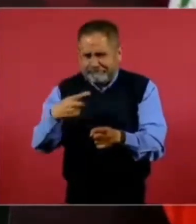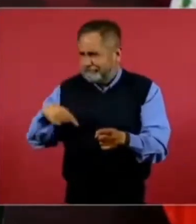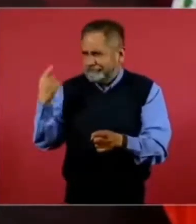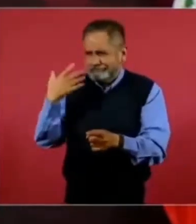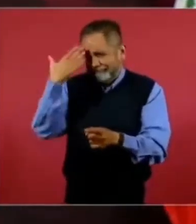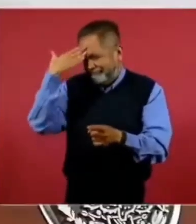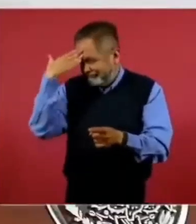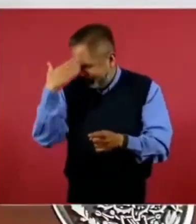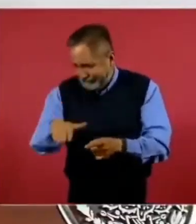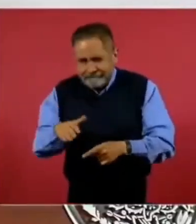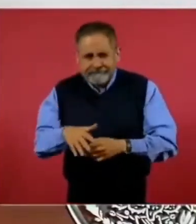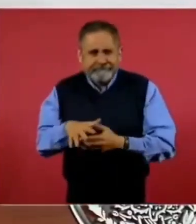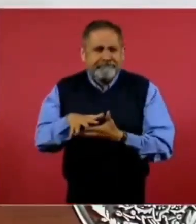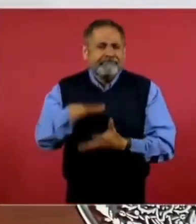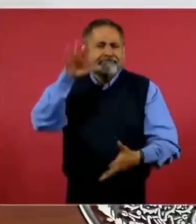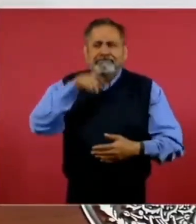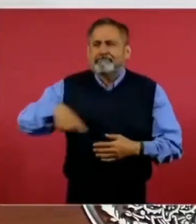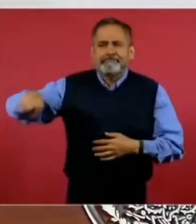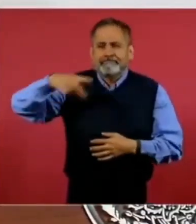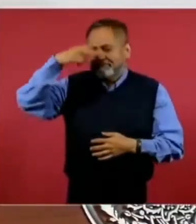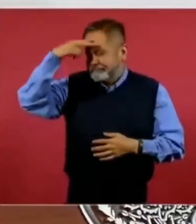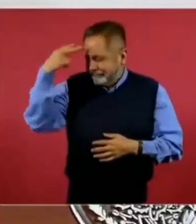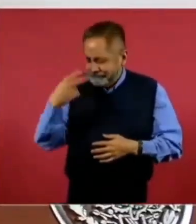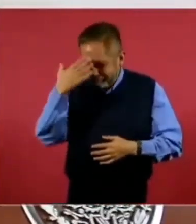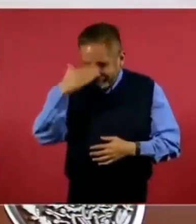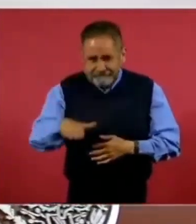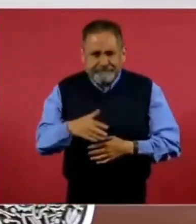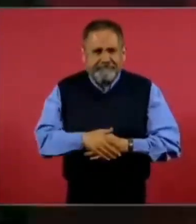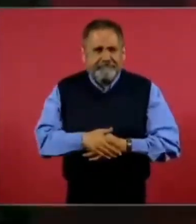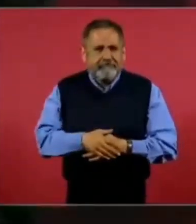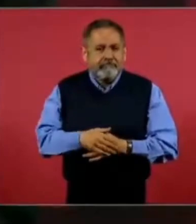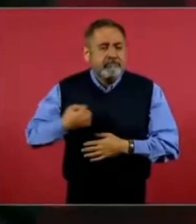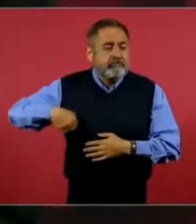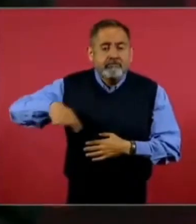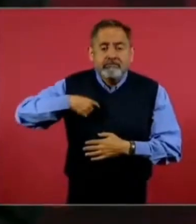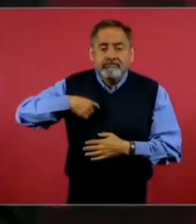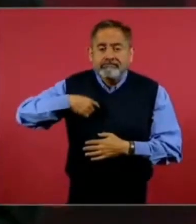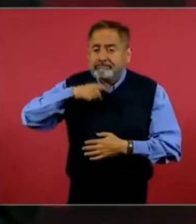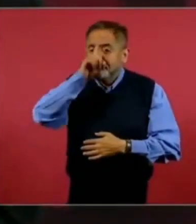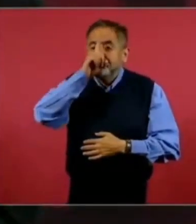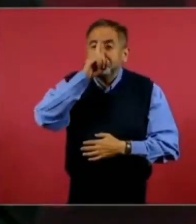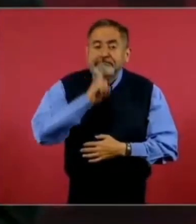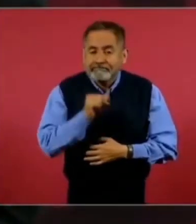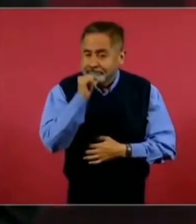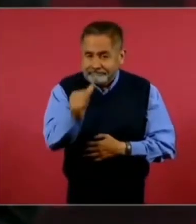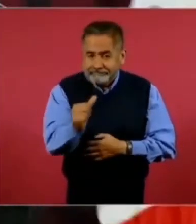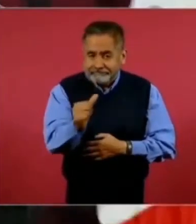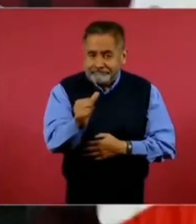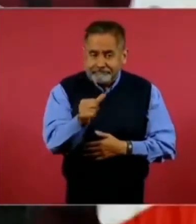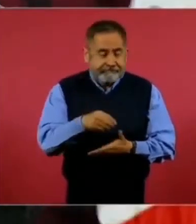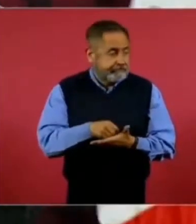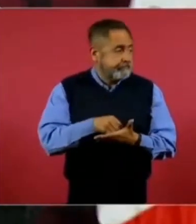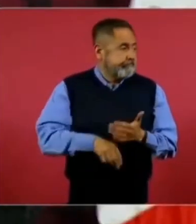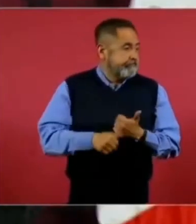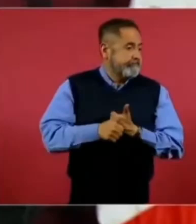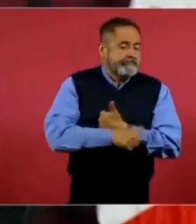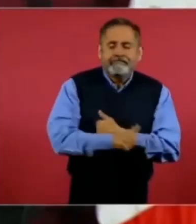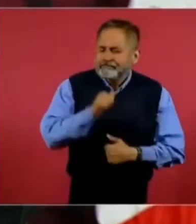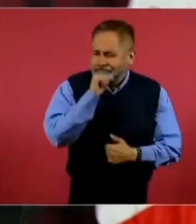la mayoría de los mexicanos, que nosotros no mentimos. Y no ocultamos información,